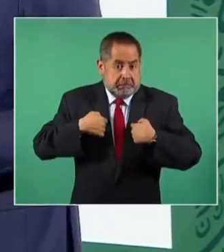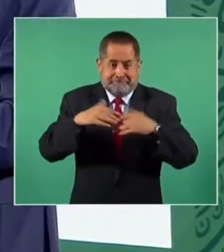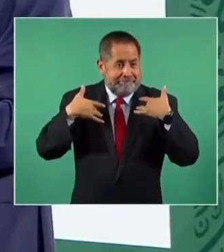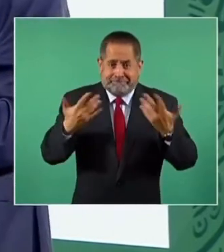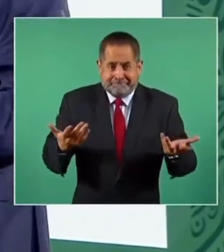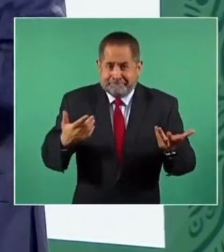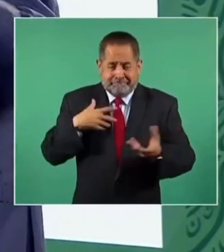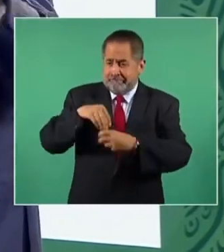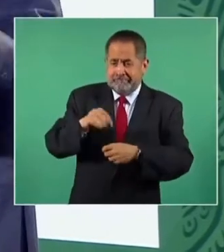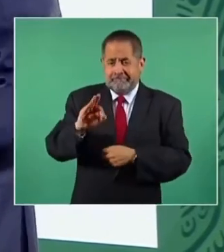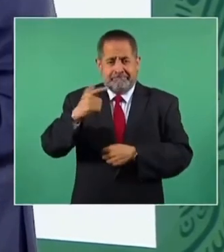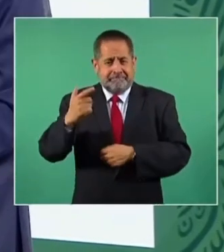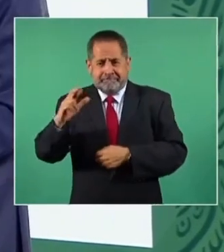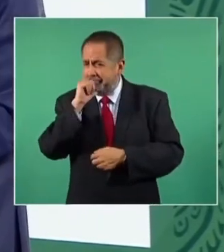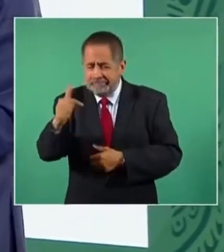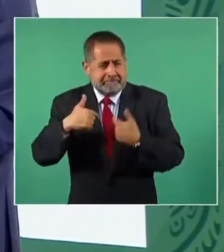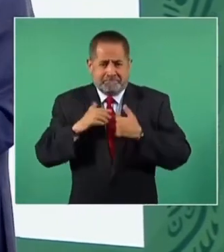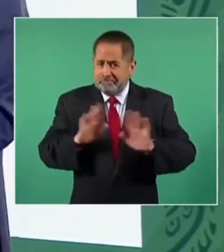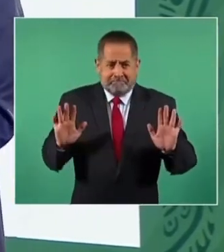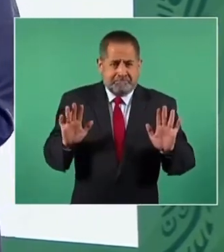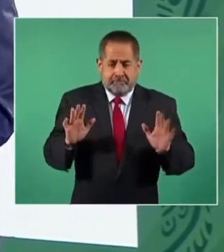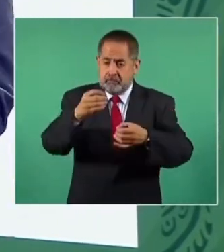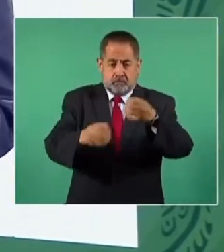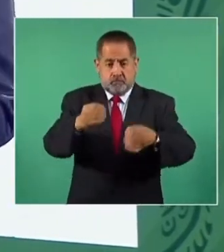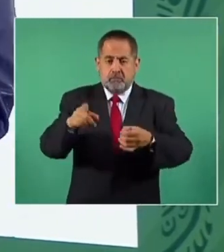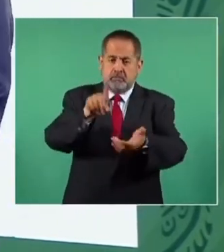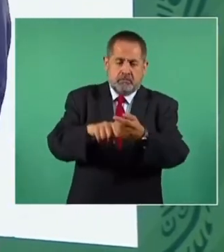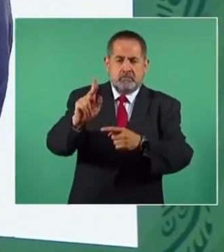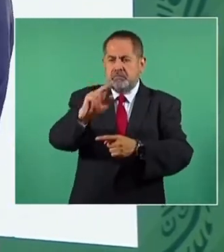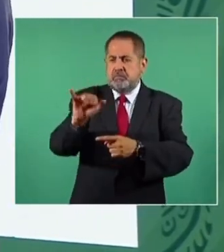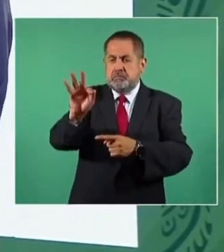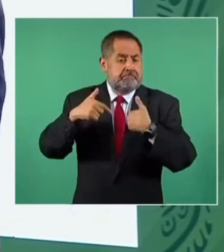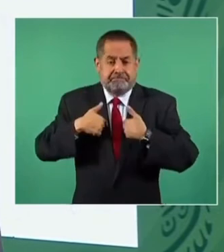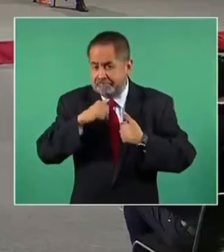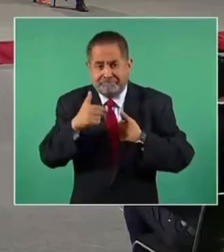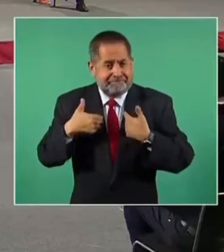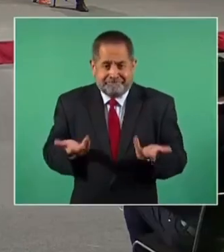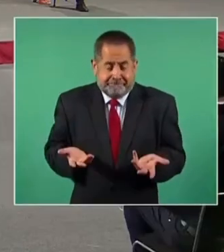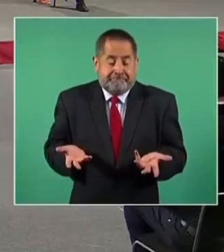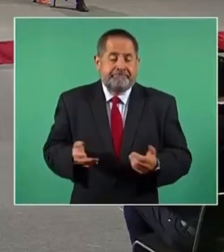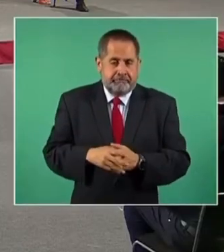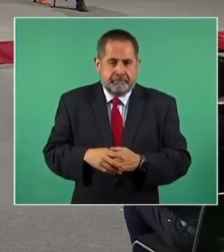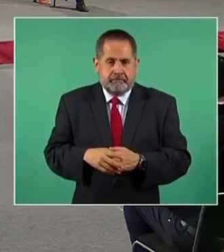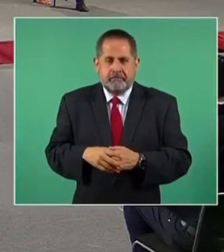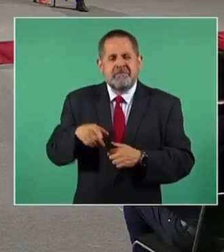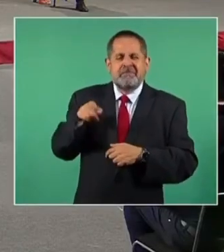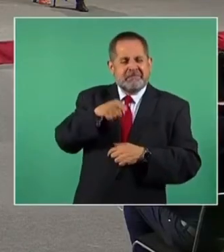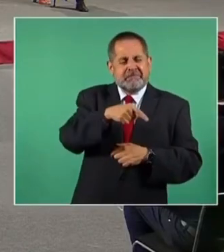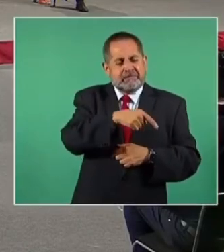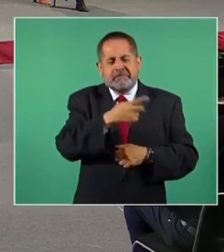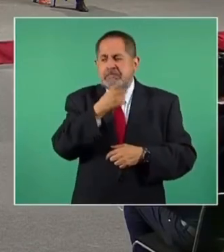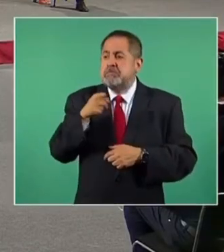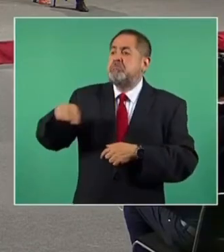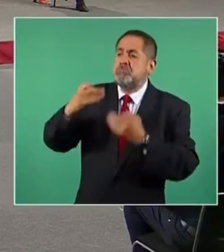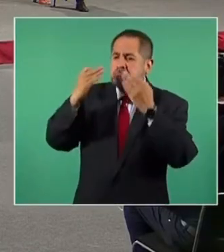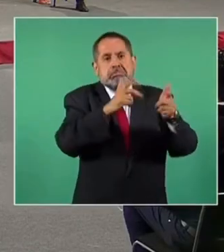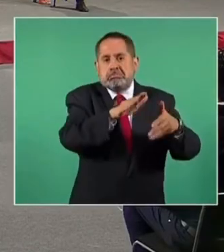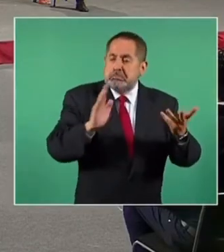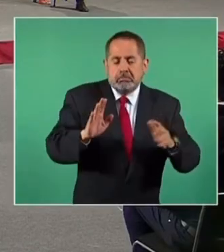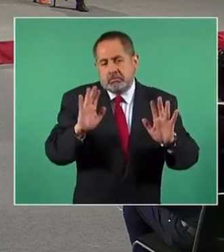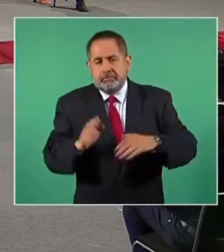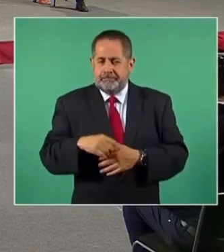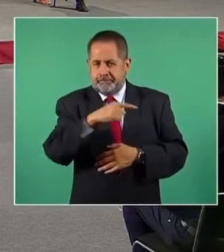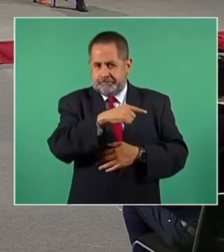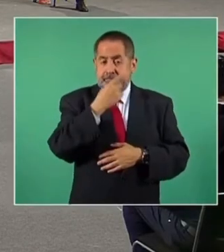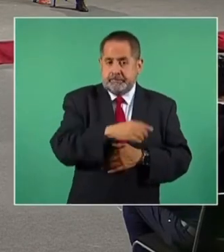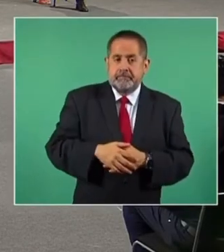Ni la fiscalía, ni con los jueces que pertenecen al Poder Judicial. Y los testigos a los que menciona, ni los conozco. La